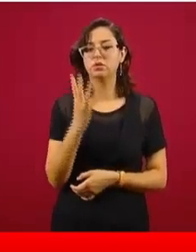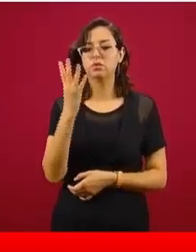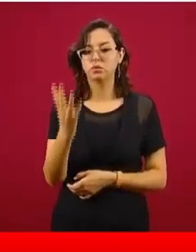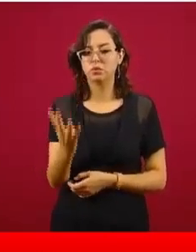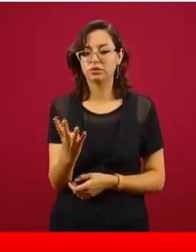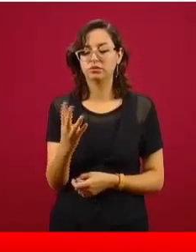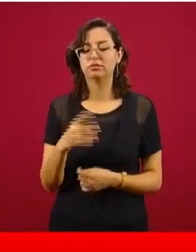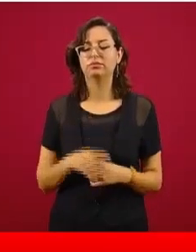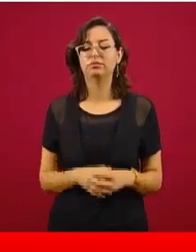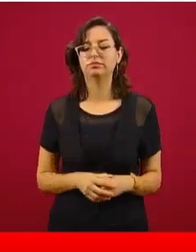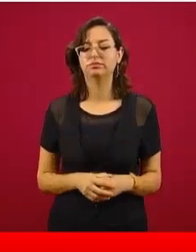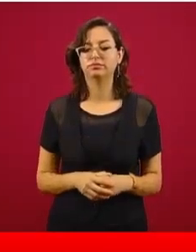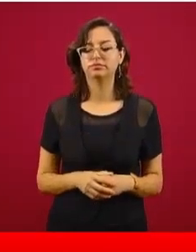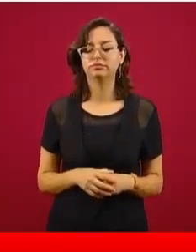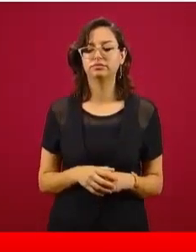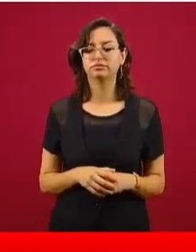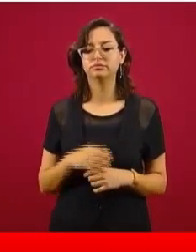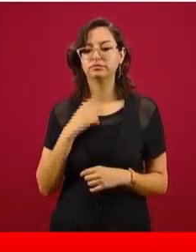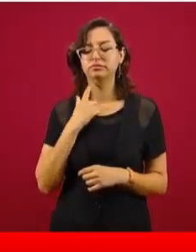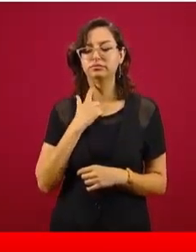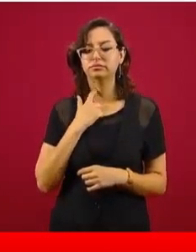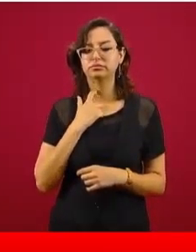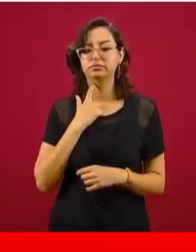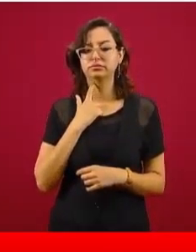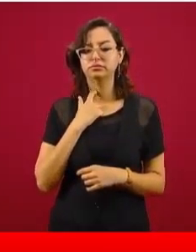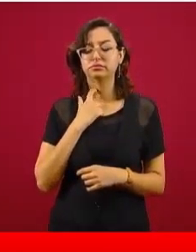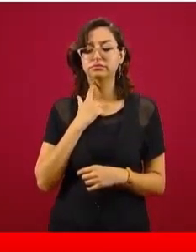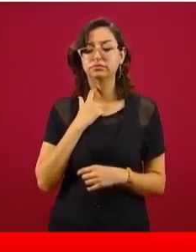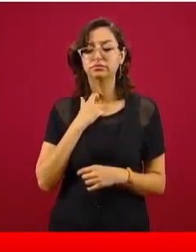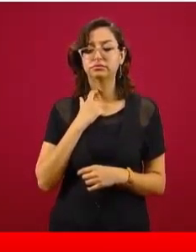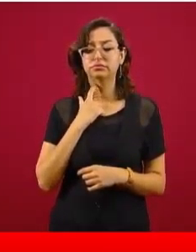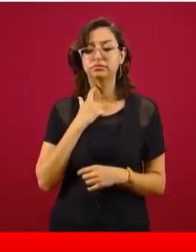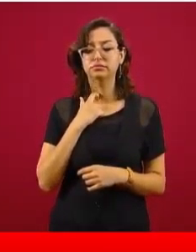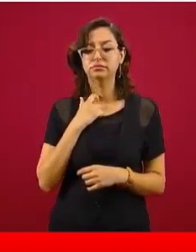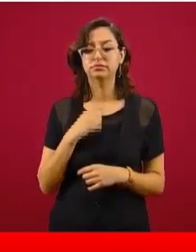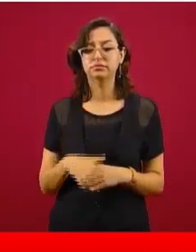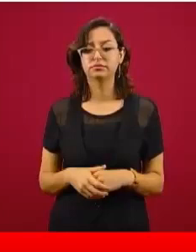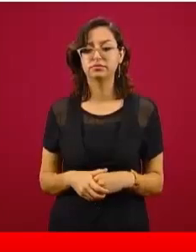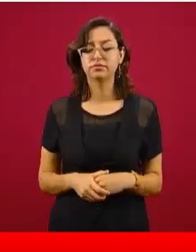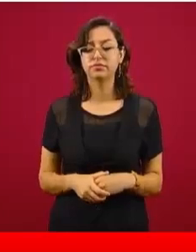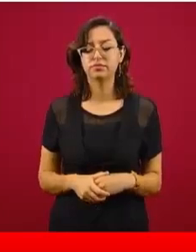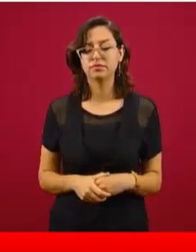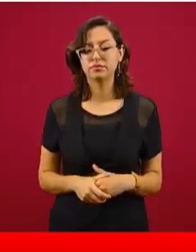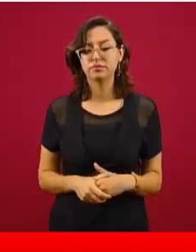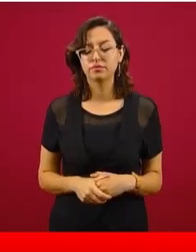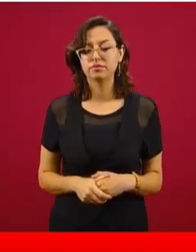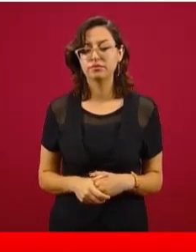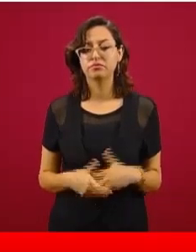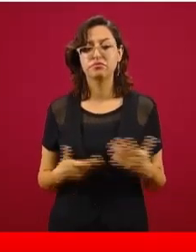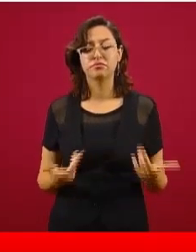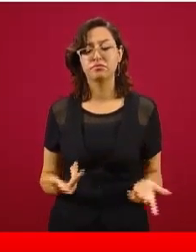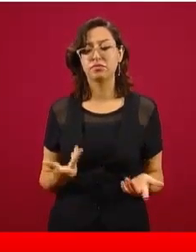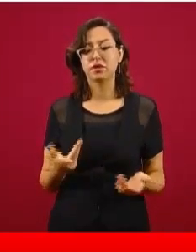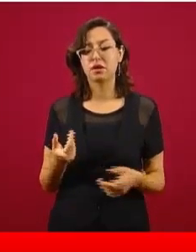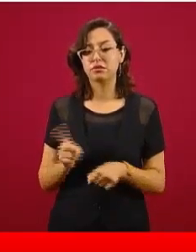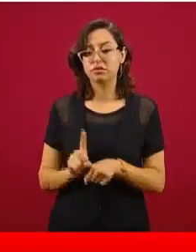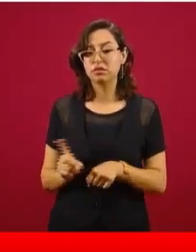se presentan en la misma frecuencia o en la misma velocidad